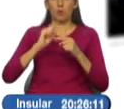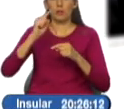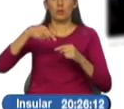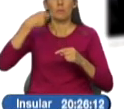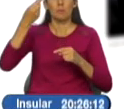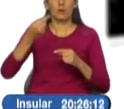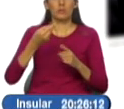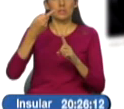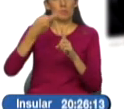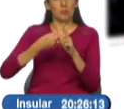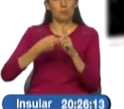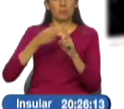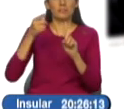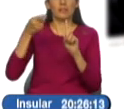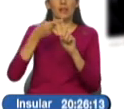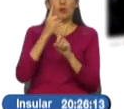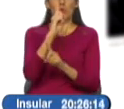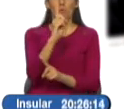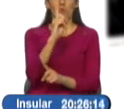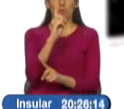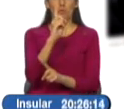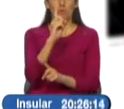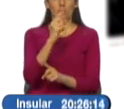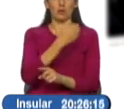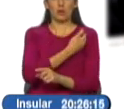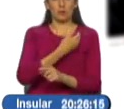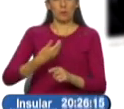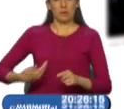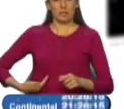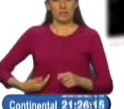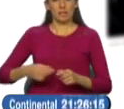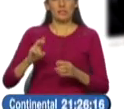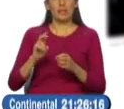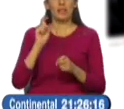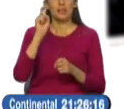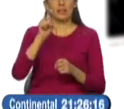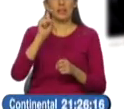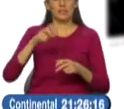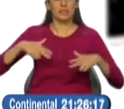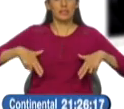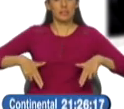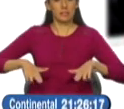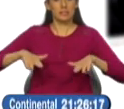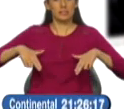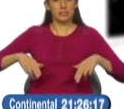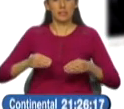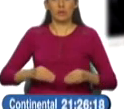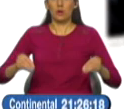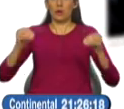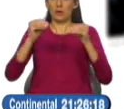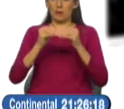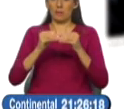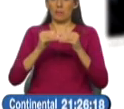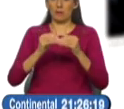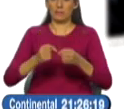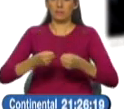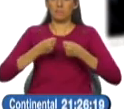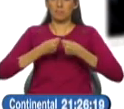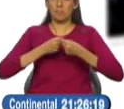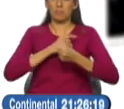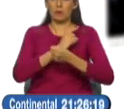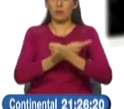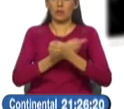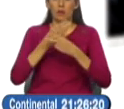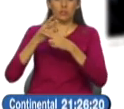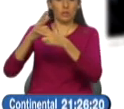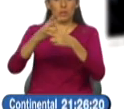Moreno será el único jefe de Estado que necesita una silla de ruedas para moverse. Eso lo pondrá entre los más poderosos y visibles defensores de